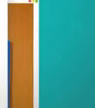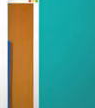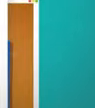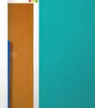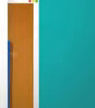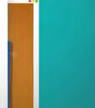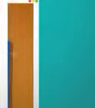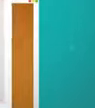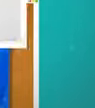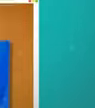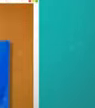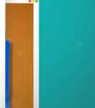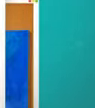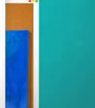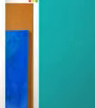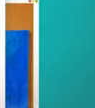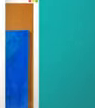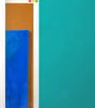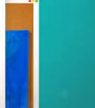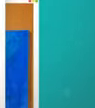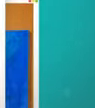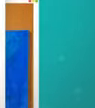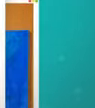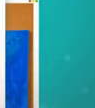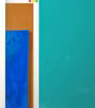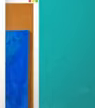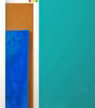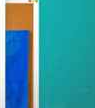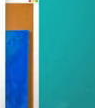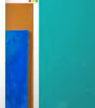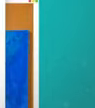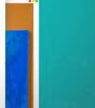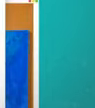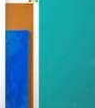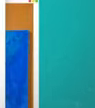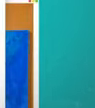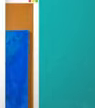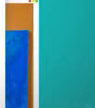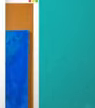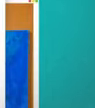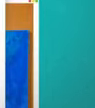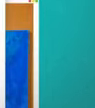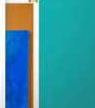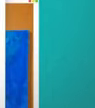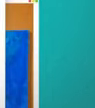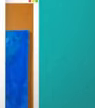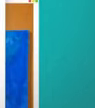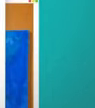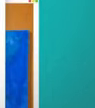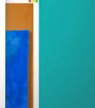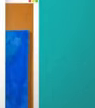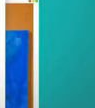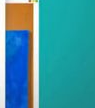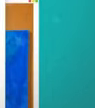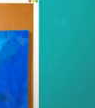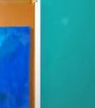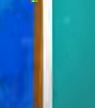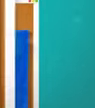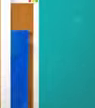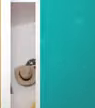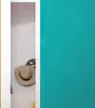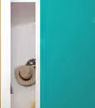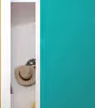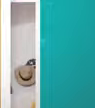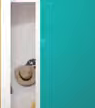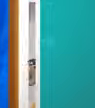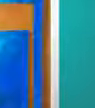persona que te debe dinero. Tener este tipo de acciones durante esta crisis no solo es de ayuda, sino que sirve para contagiar a todos